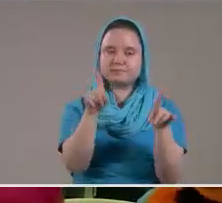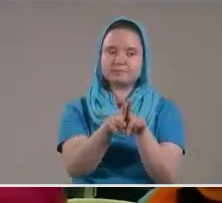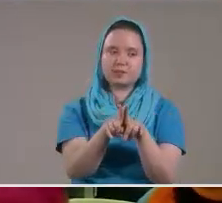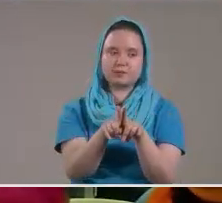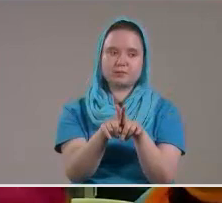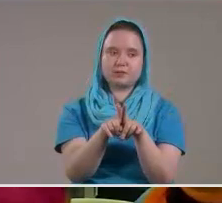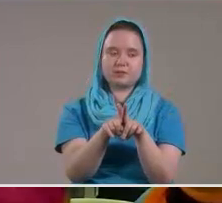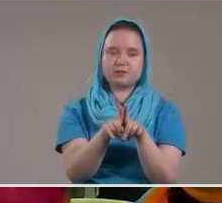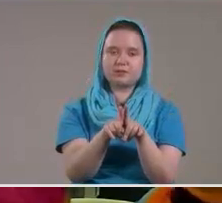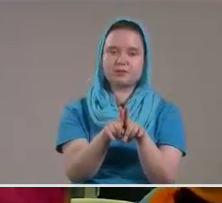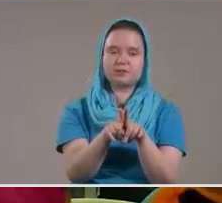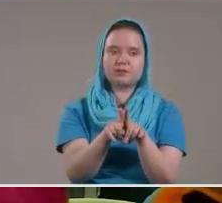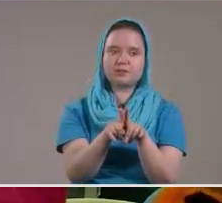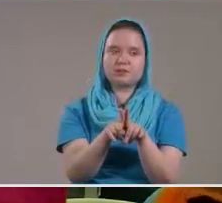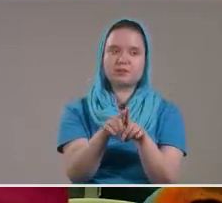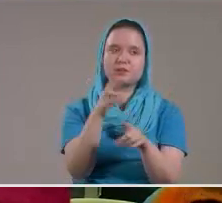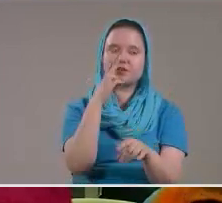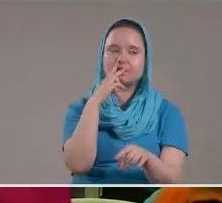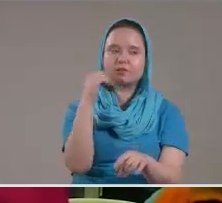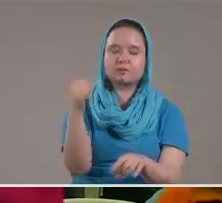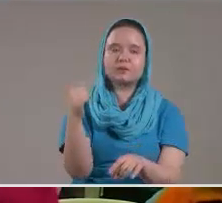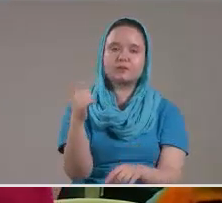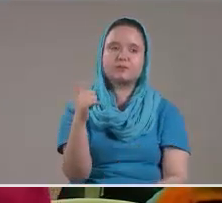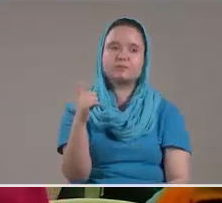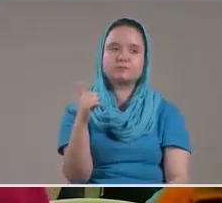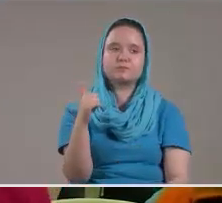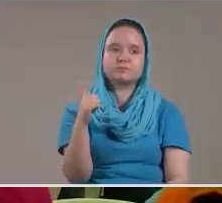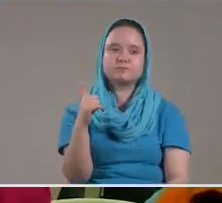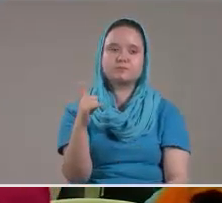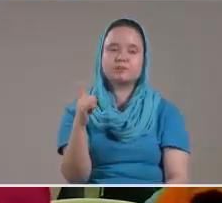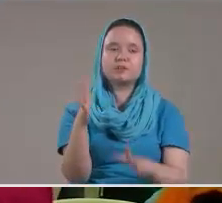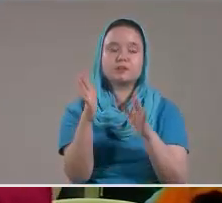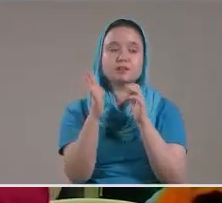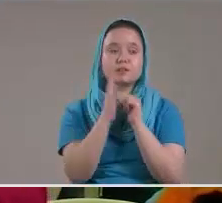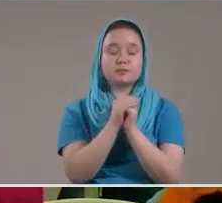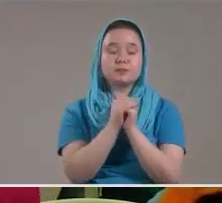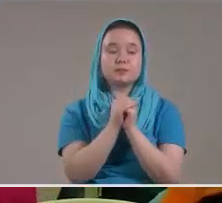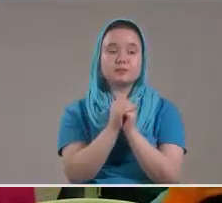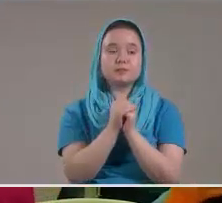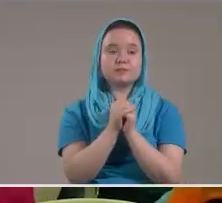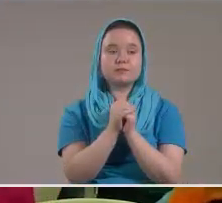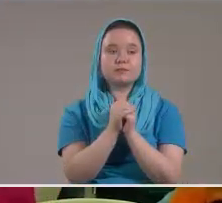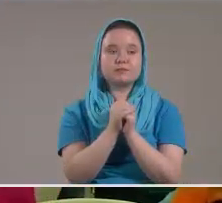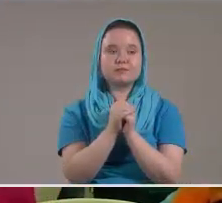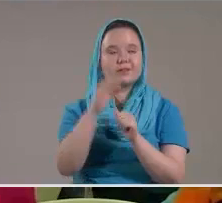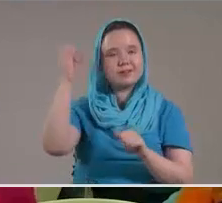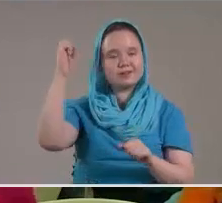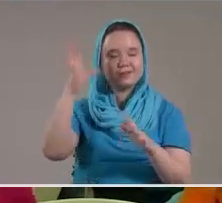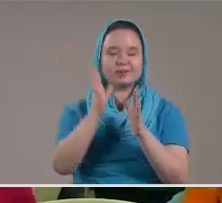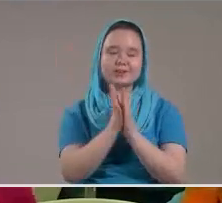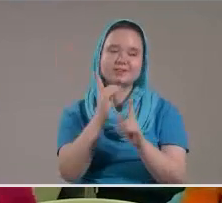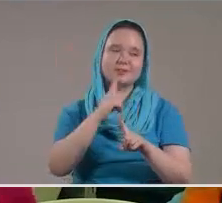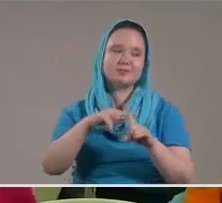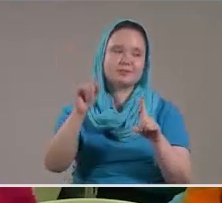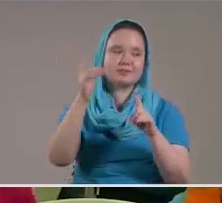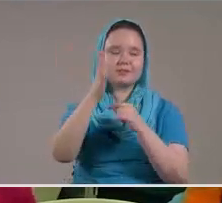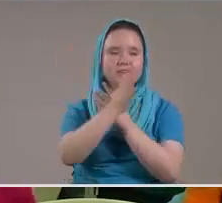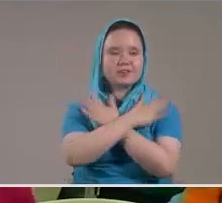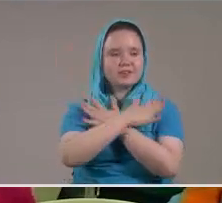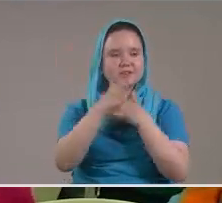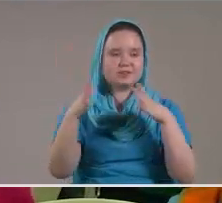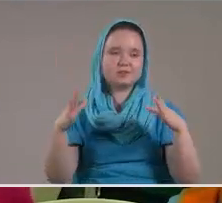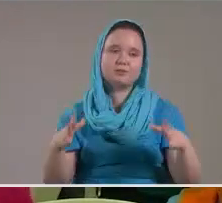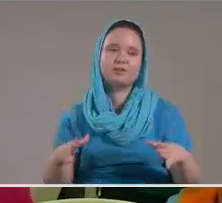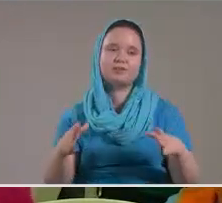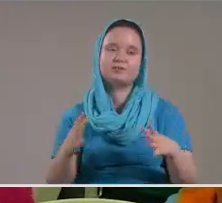La hermana Marleni Chojolán Que está pidiendo Porque está cumpliendo 15 años de edad Le vamos a bendecir En